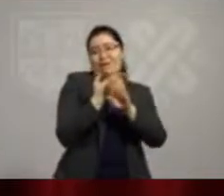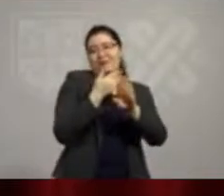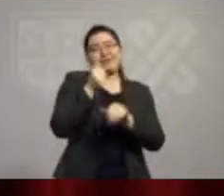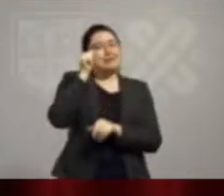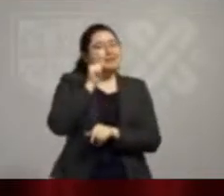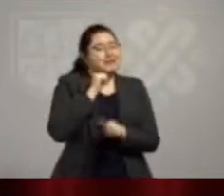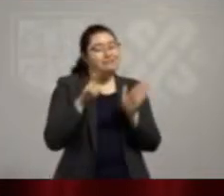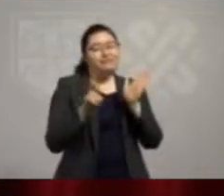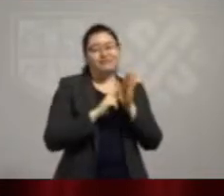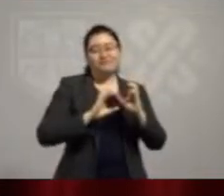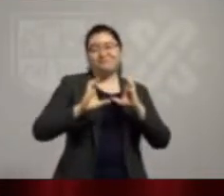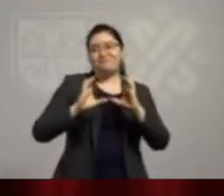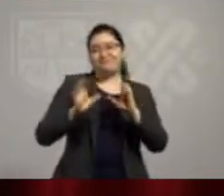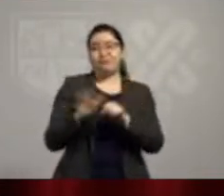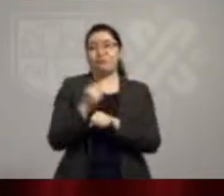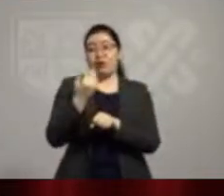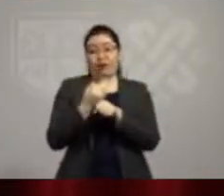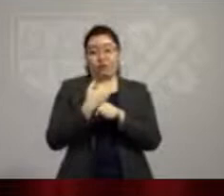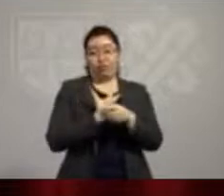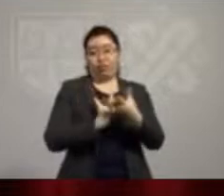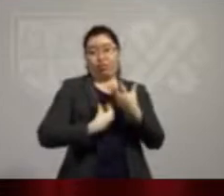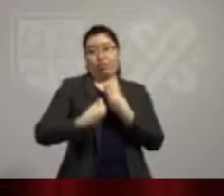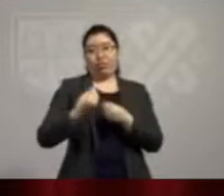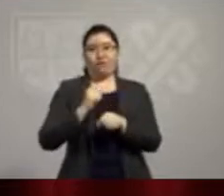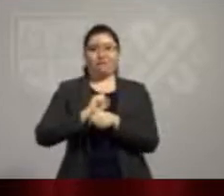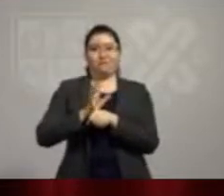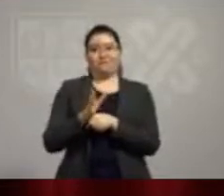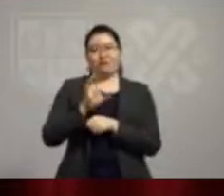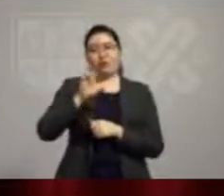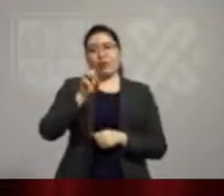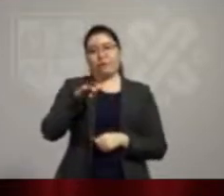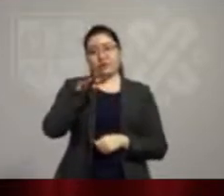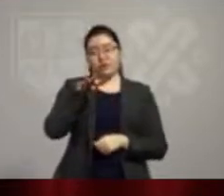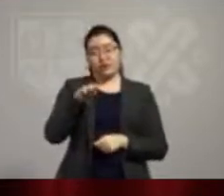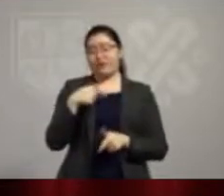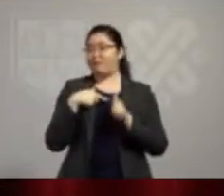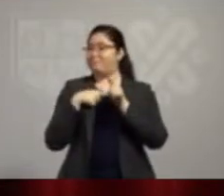pues, la pandemia, el COVID diecinueve todavía sigue presente en la ciudad.